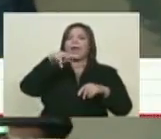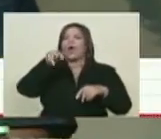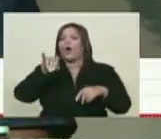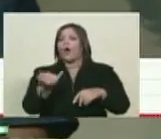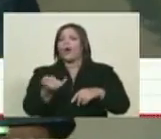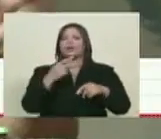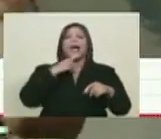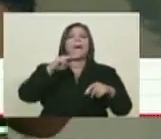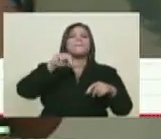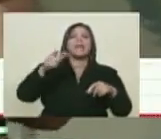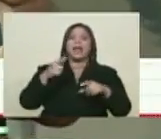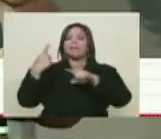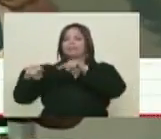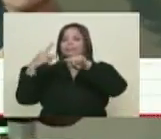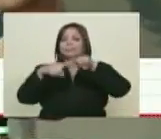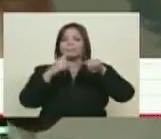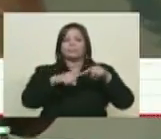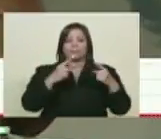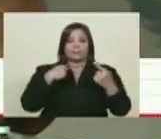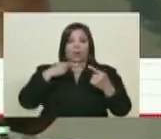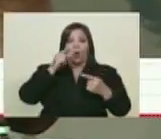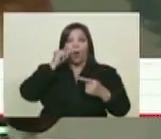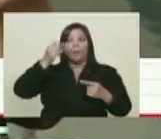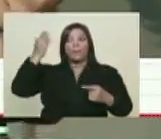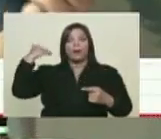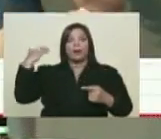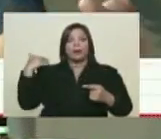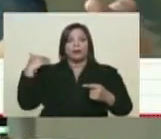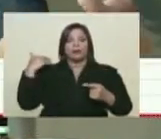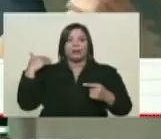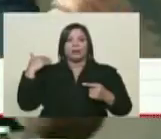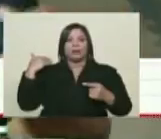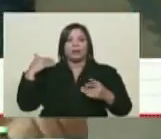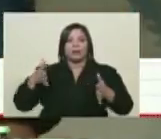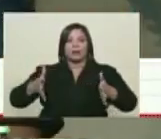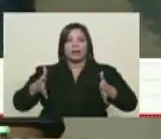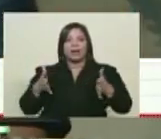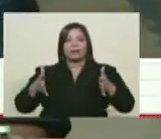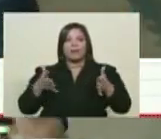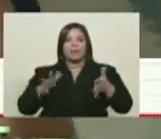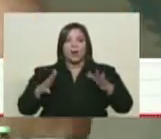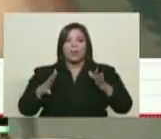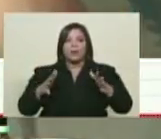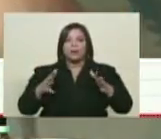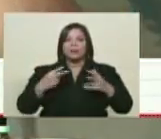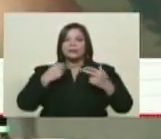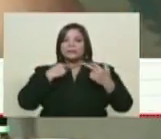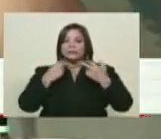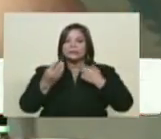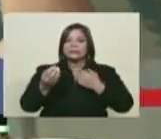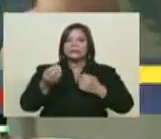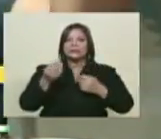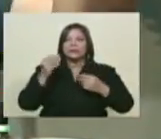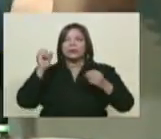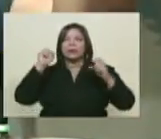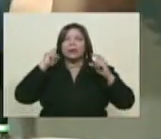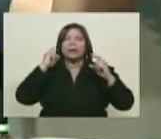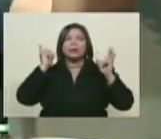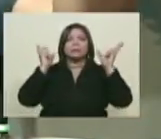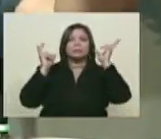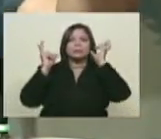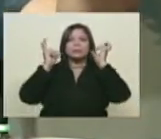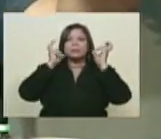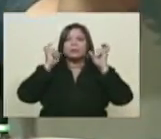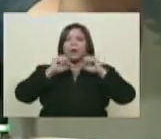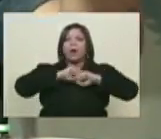de Miguel Jaime. Y cuando aquellos hombres que ganaban para medio sobrevivir, escucharon las explosiones del